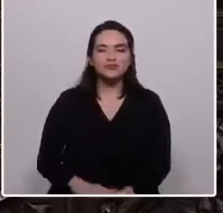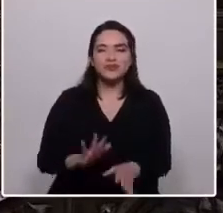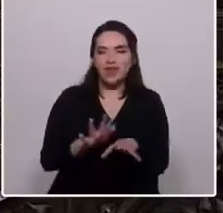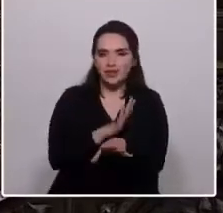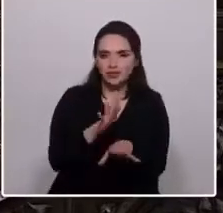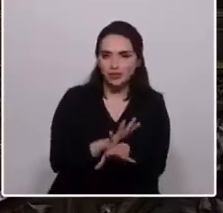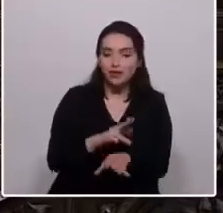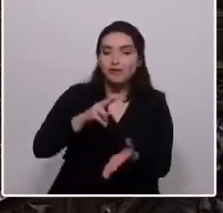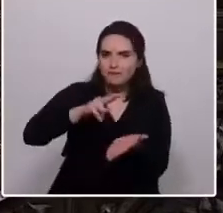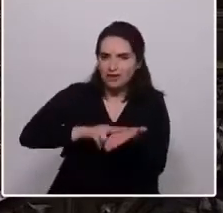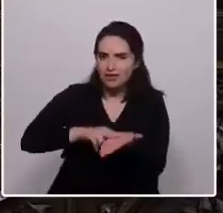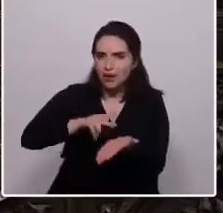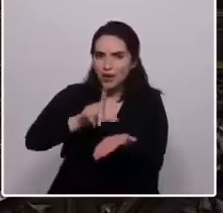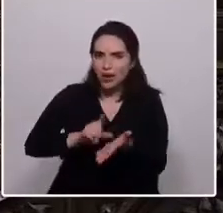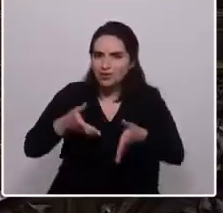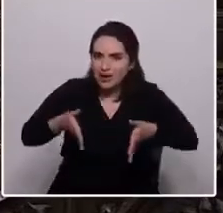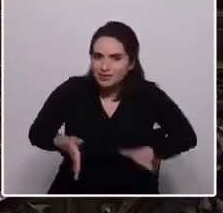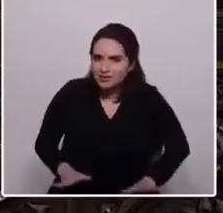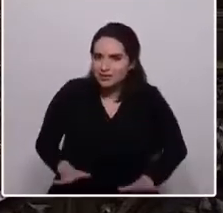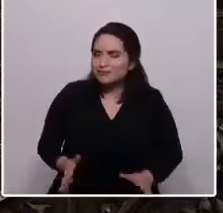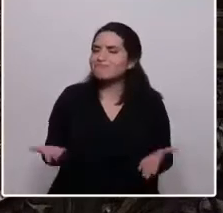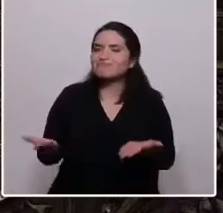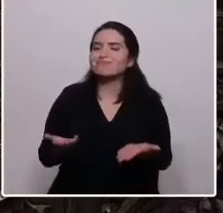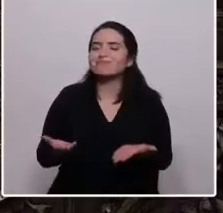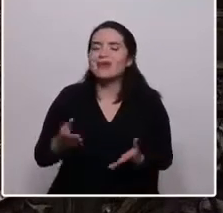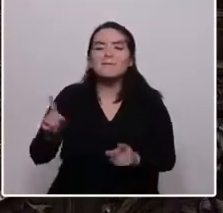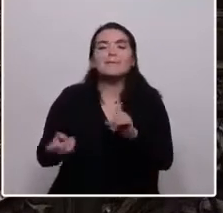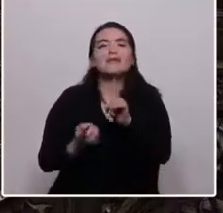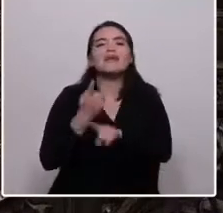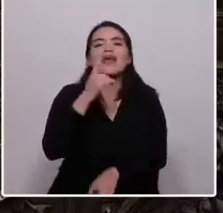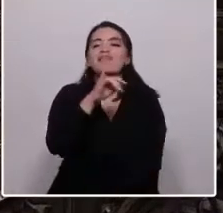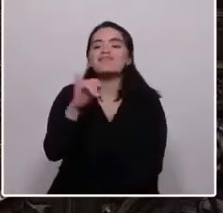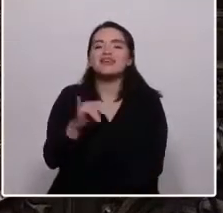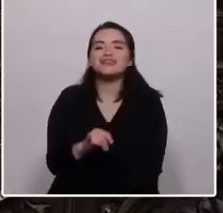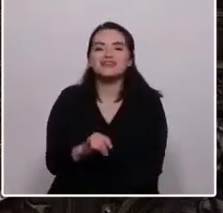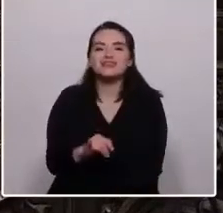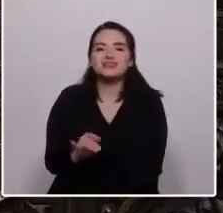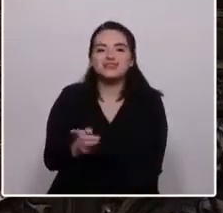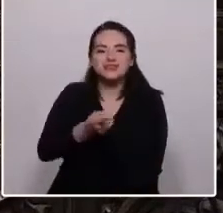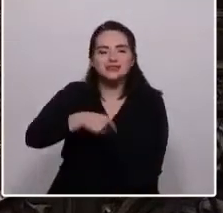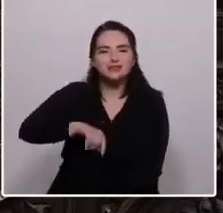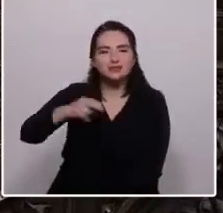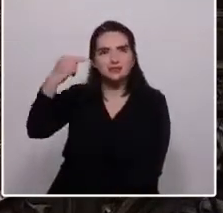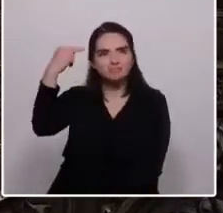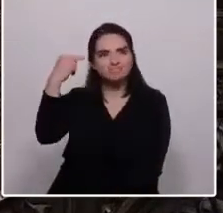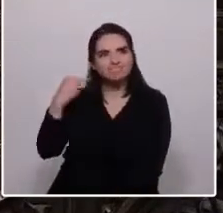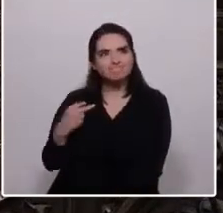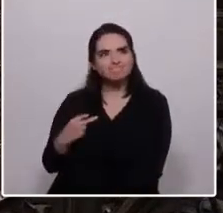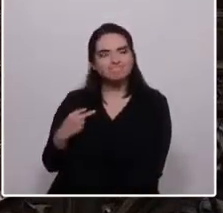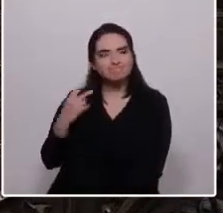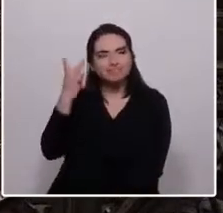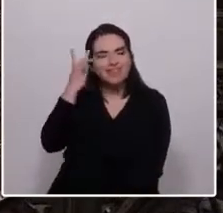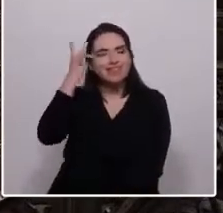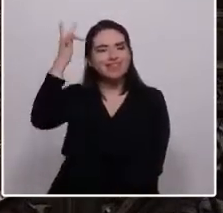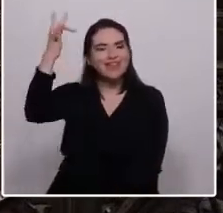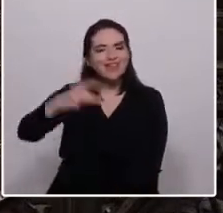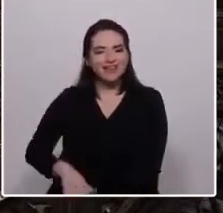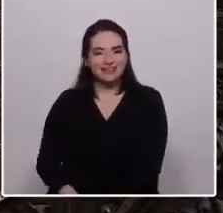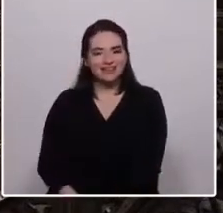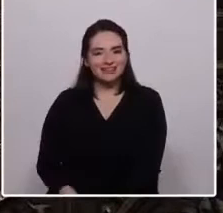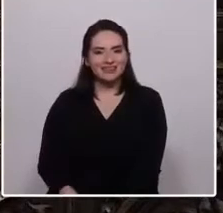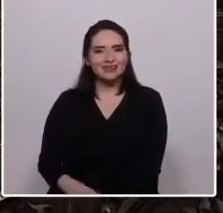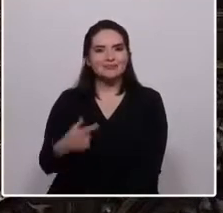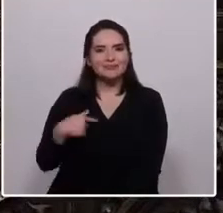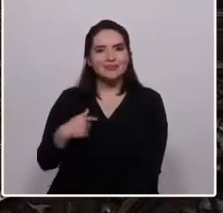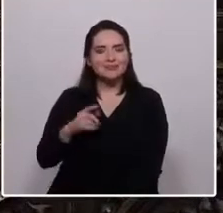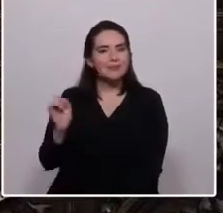de nacimiento es aquel donde por primera vez nos miramos con una mirada inteligente. Mis primeras patrias